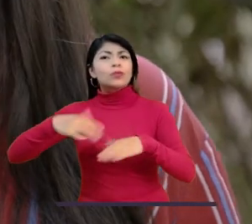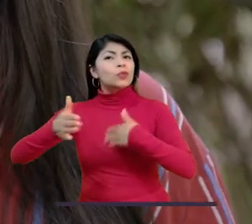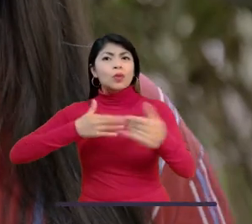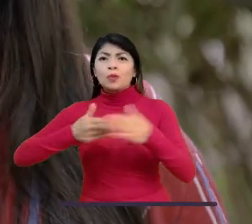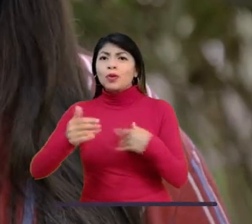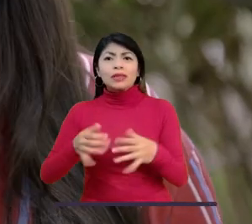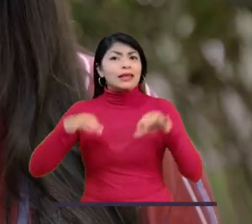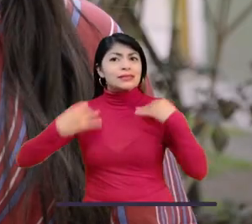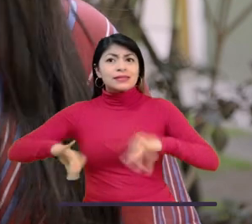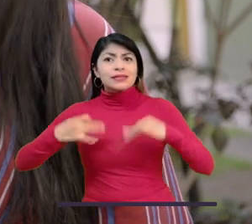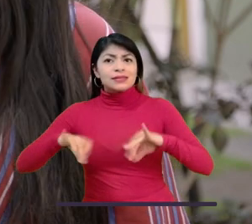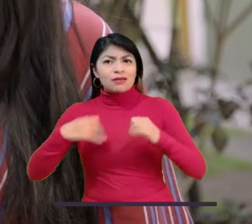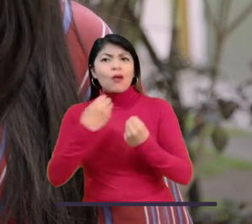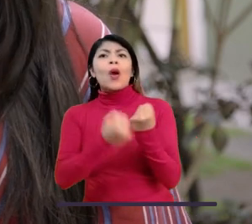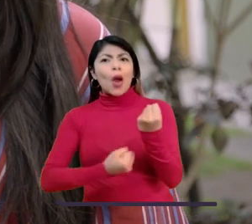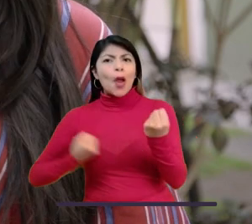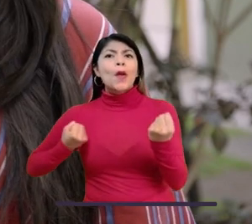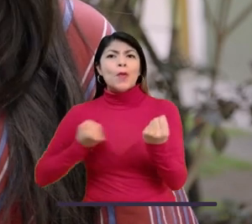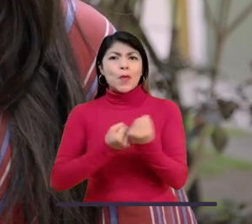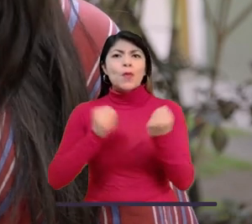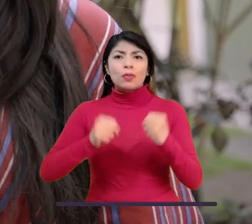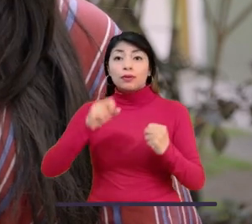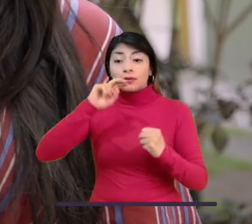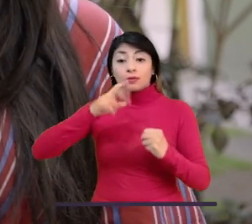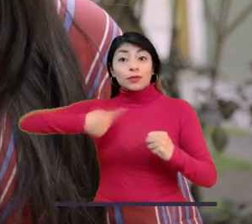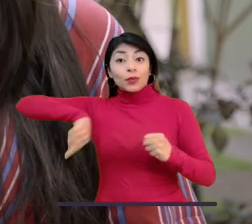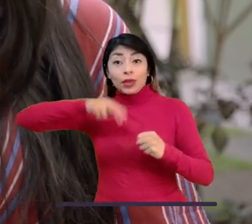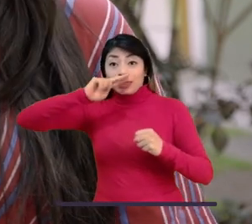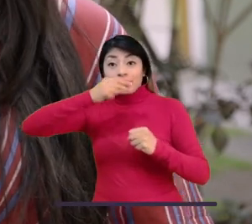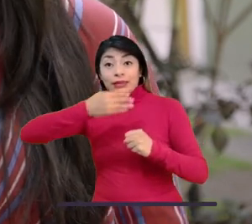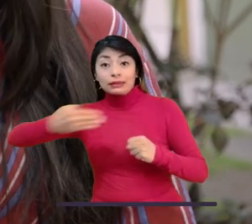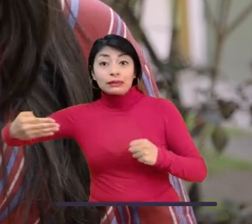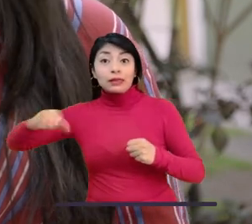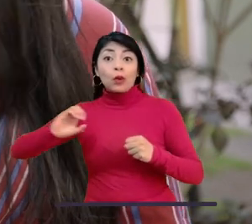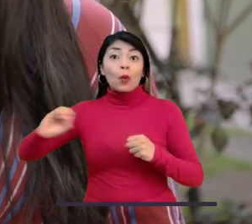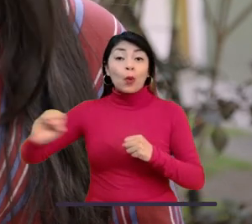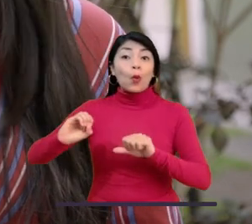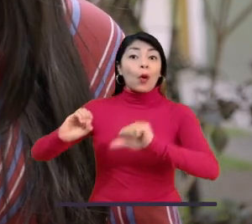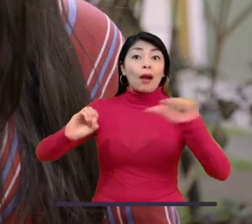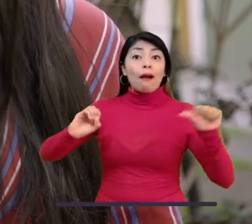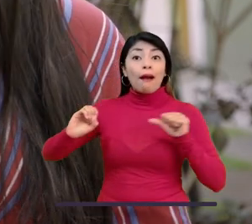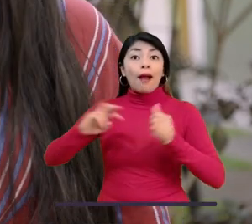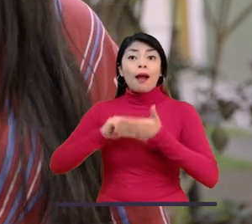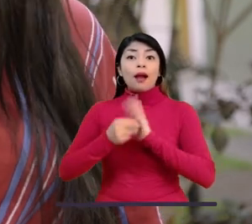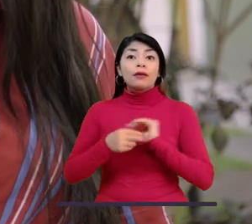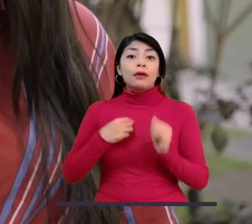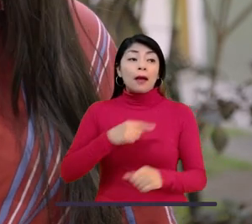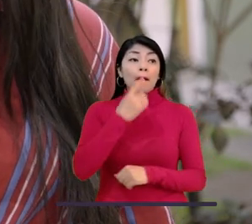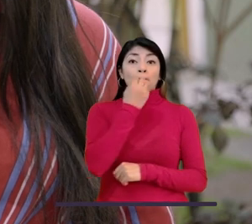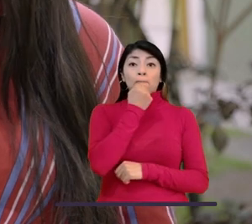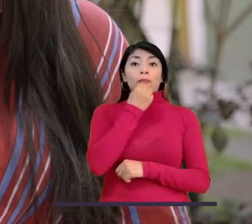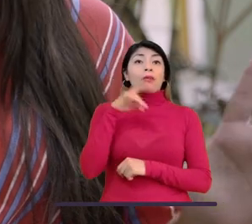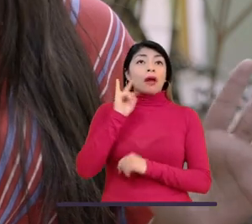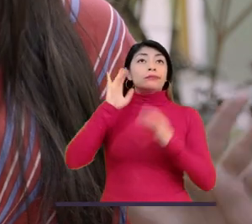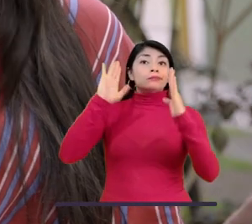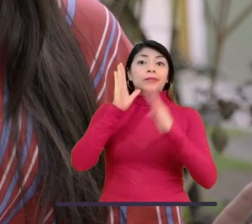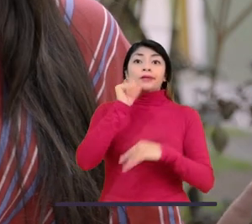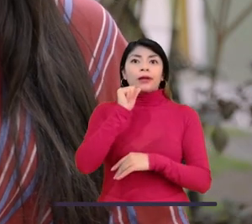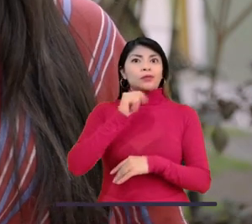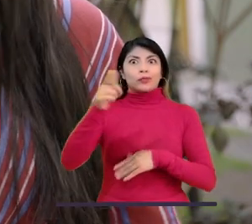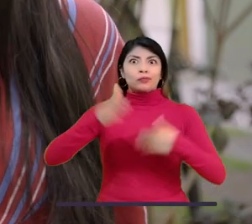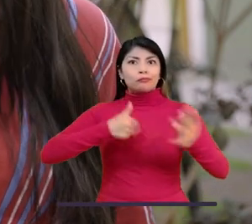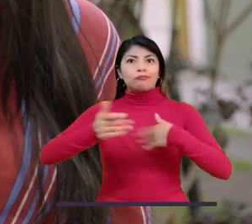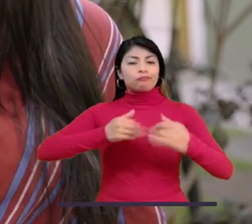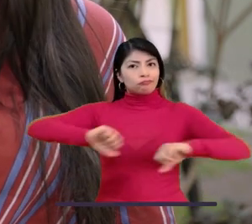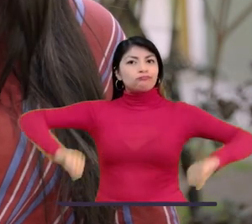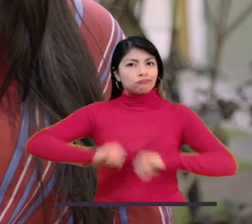por más pequeña que parezca. Y por más pequeños que parezcamos, o creamos que por ser niños y niñas no nos van a escuchar, alzar nuestra voz para detener el cambio